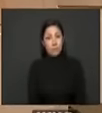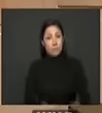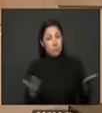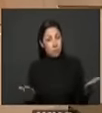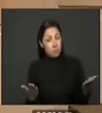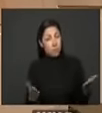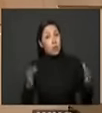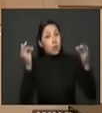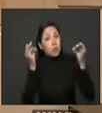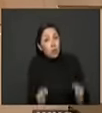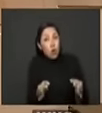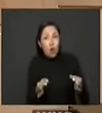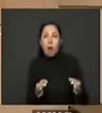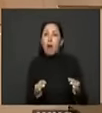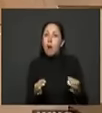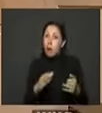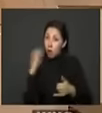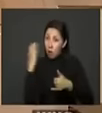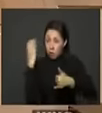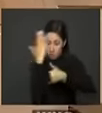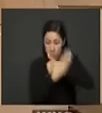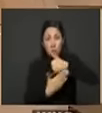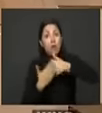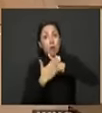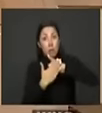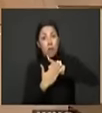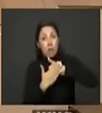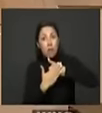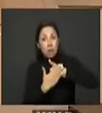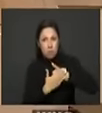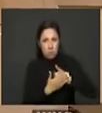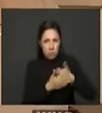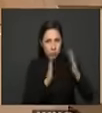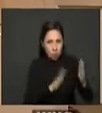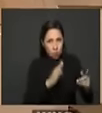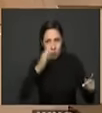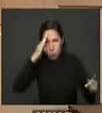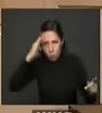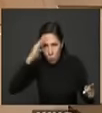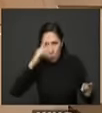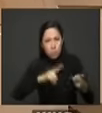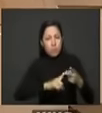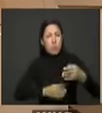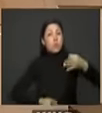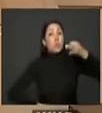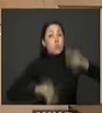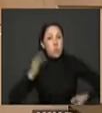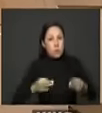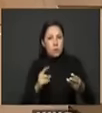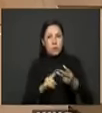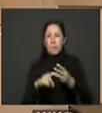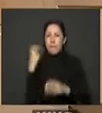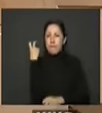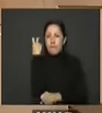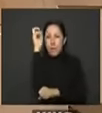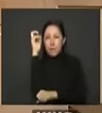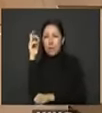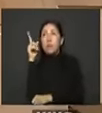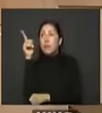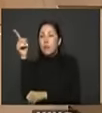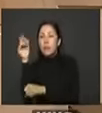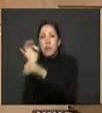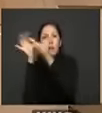la subinversión de Colombia sistemáticamente en policías en jueces en fiscales para las regiones ha sido